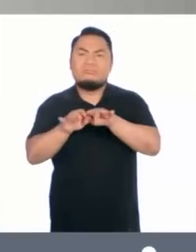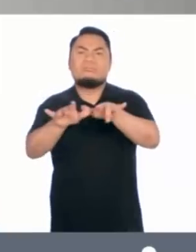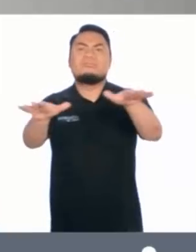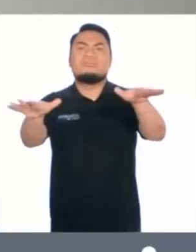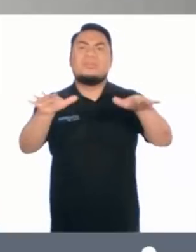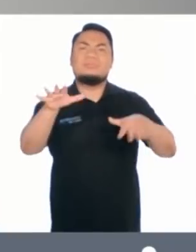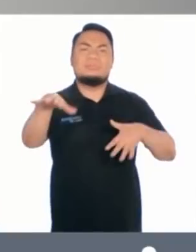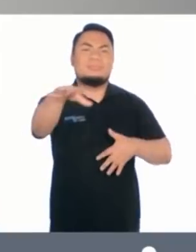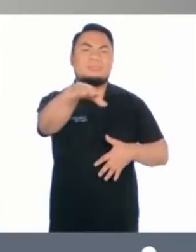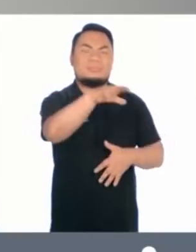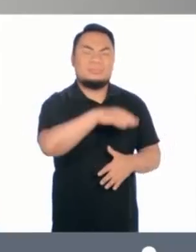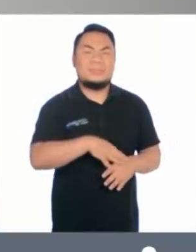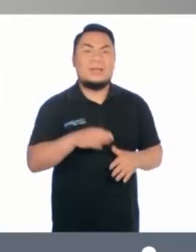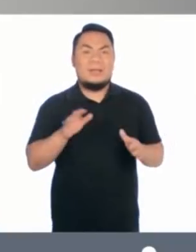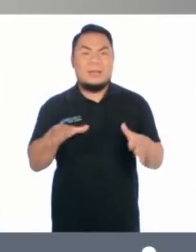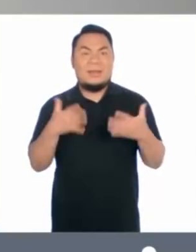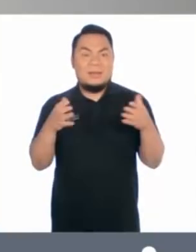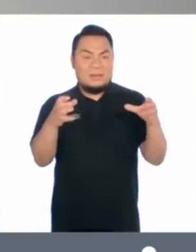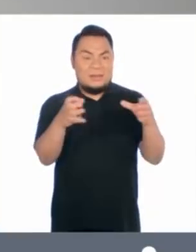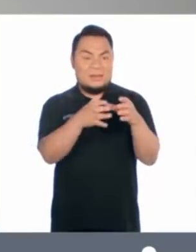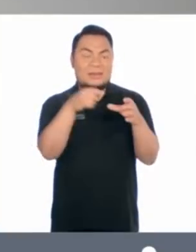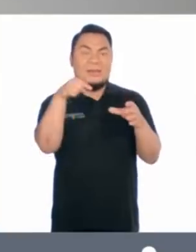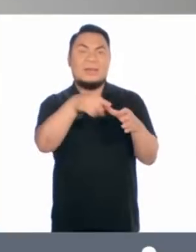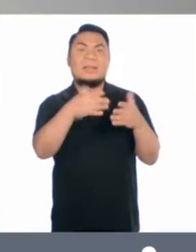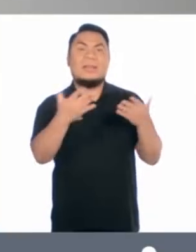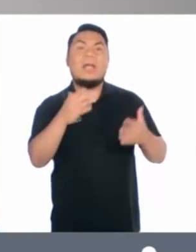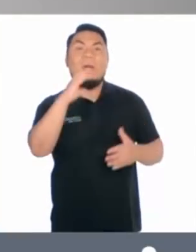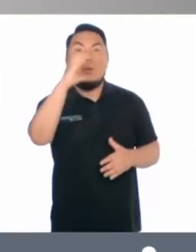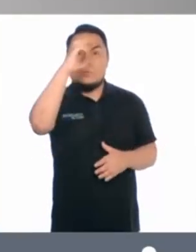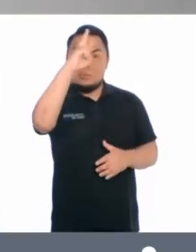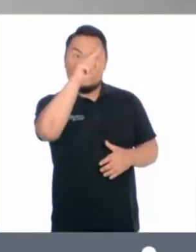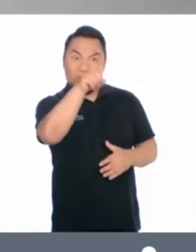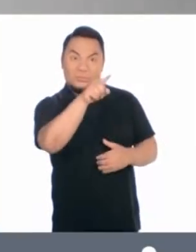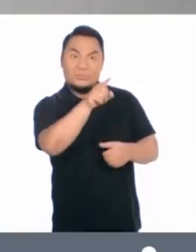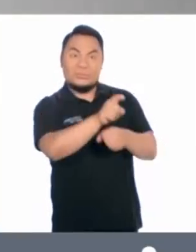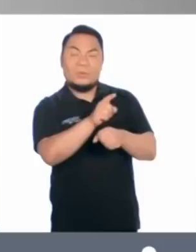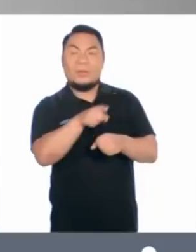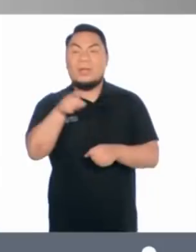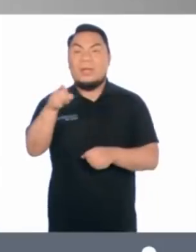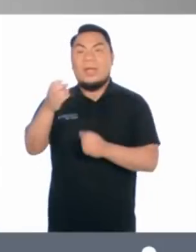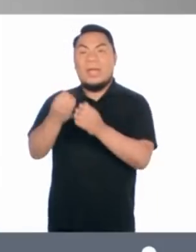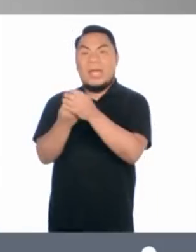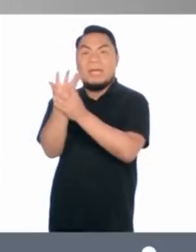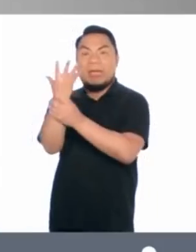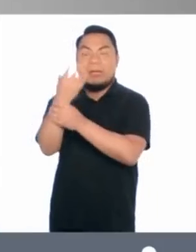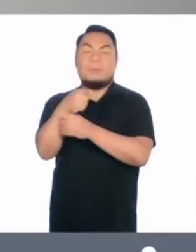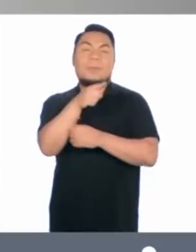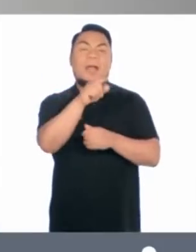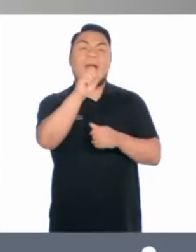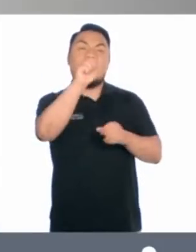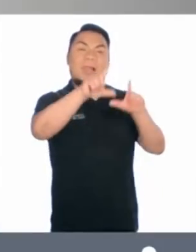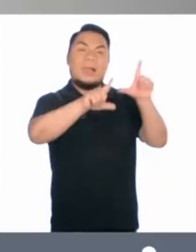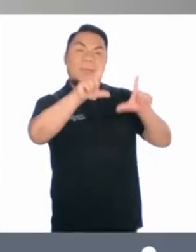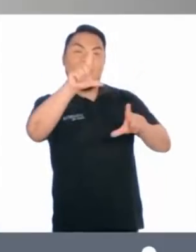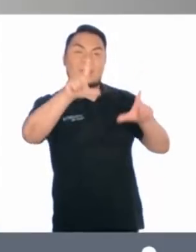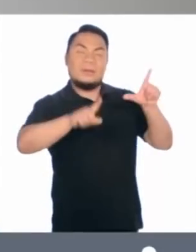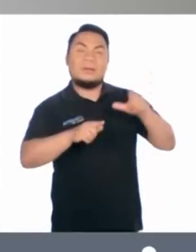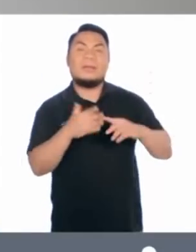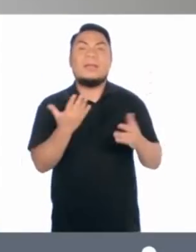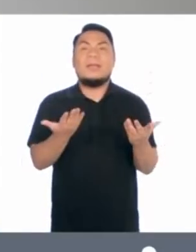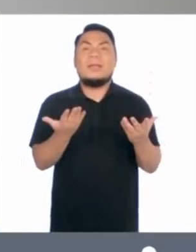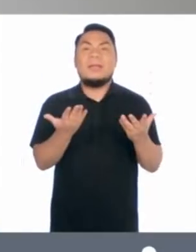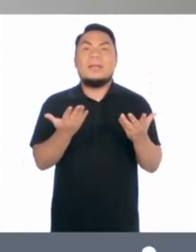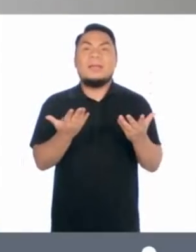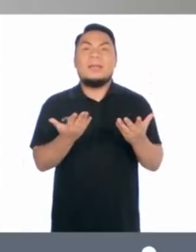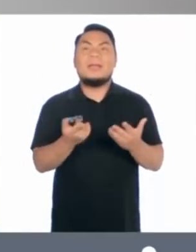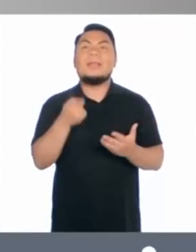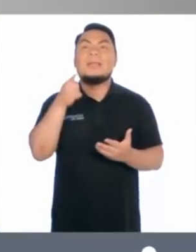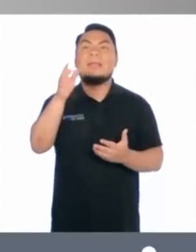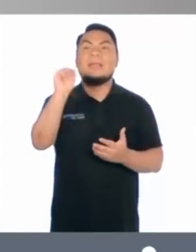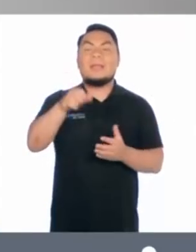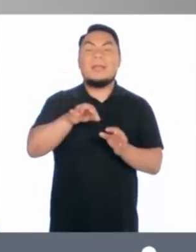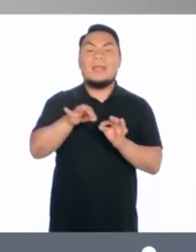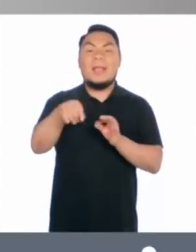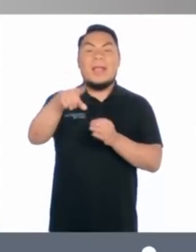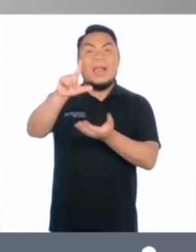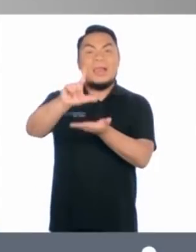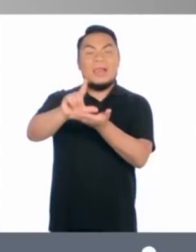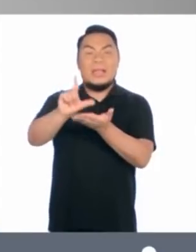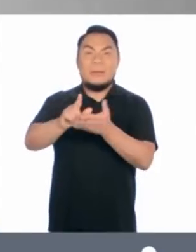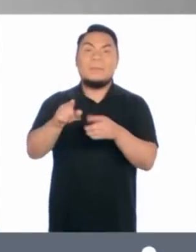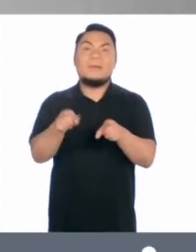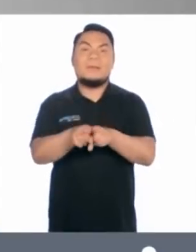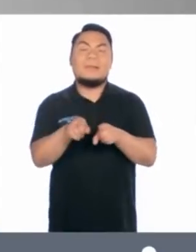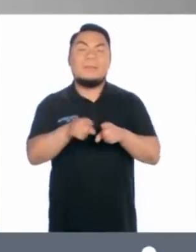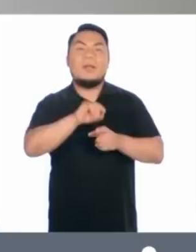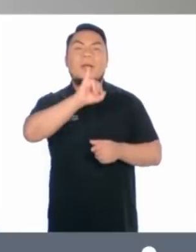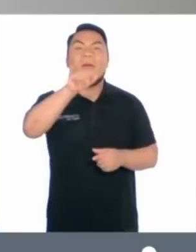ingeniería de las ciencias. Tenemos sedes en la región de Cusco, Arequipa, La Valleje, la región